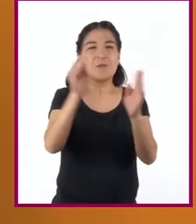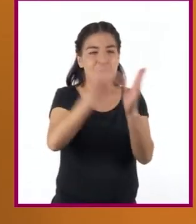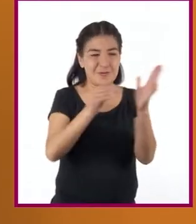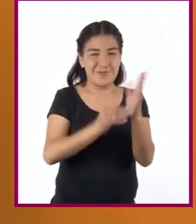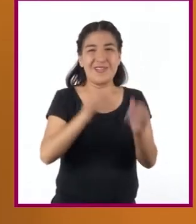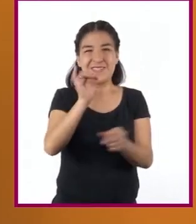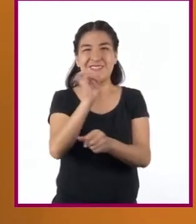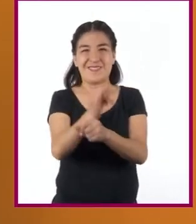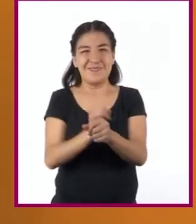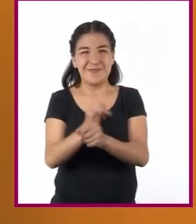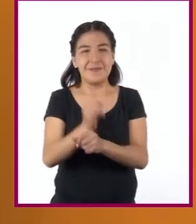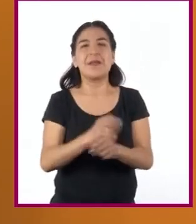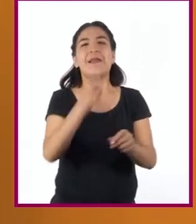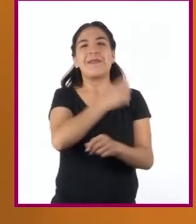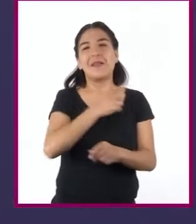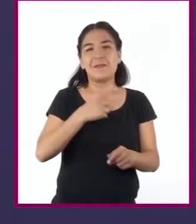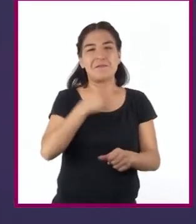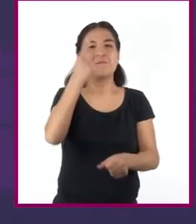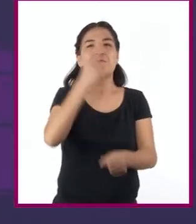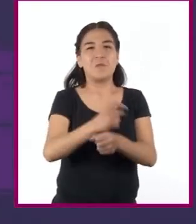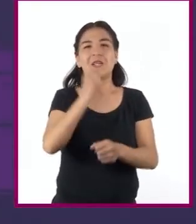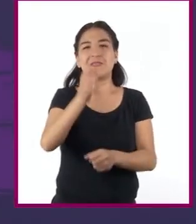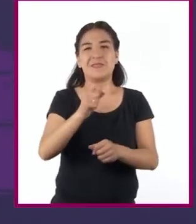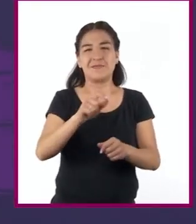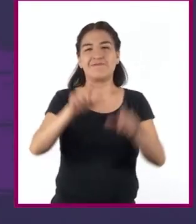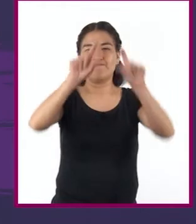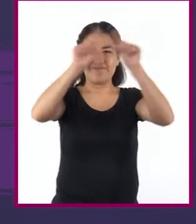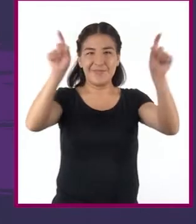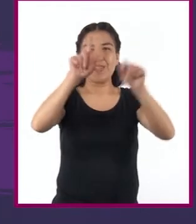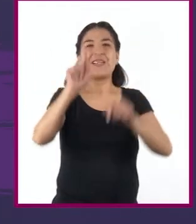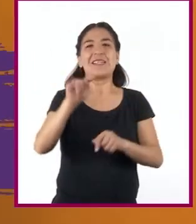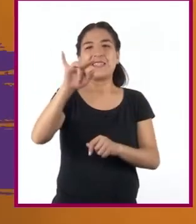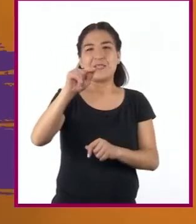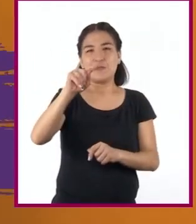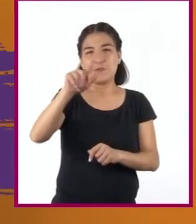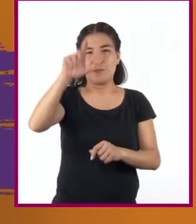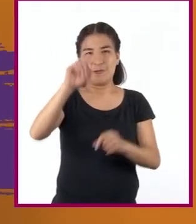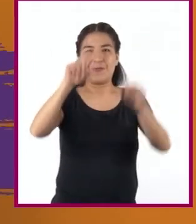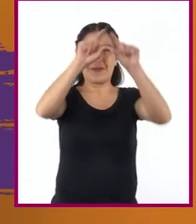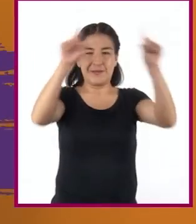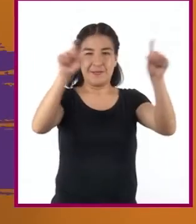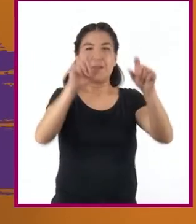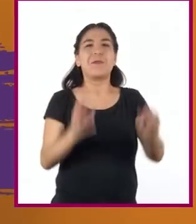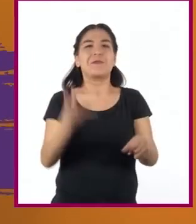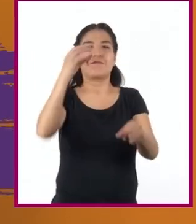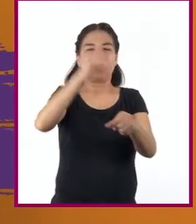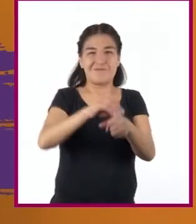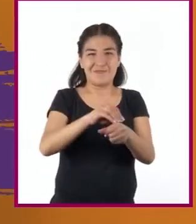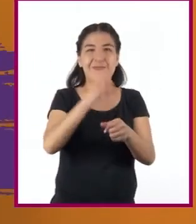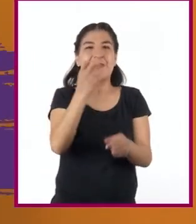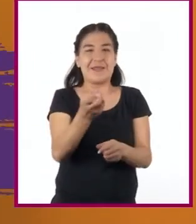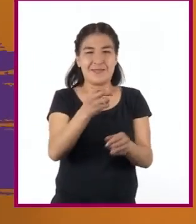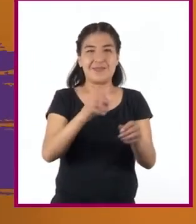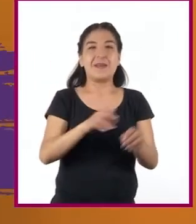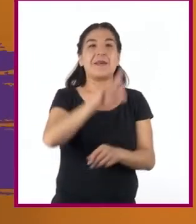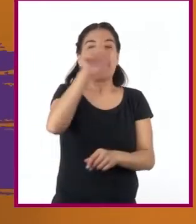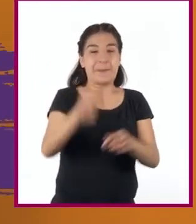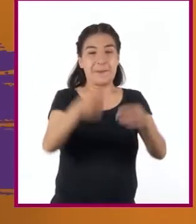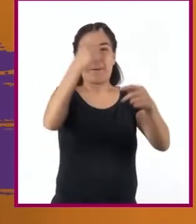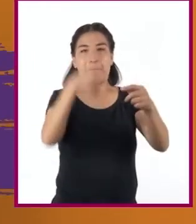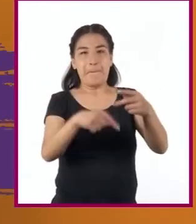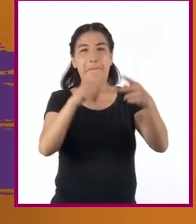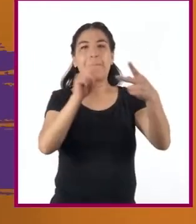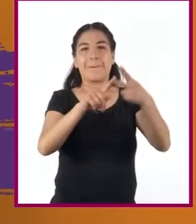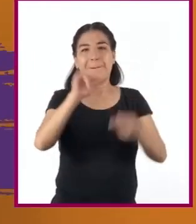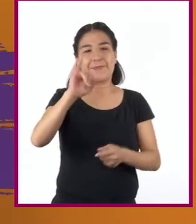investigación consiste primeramente en el título, el cual debe reflejar el contenido. En la introducción, se colocan las